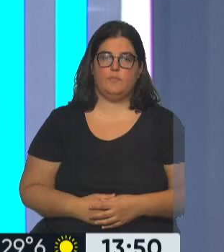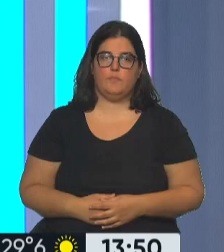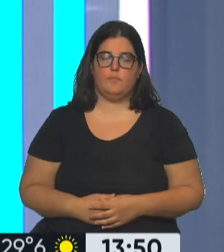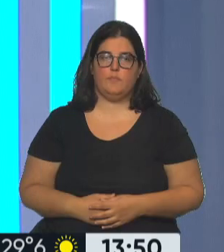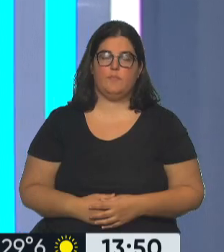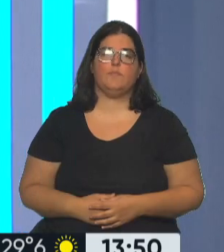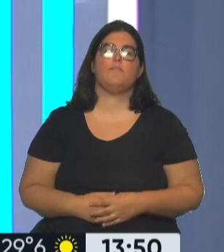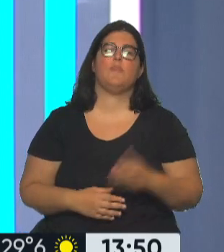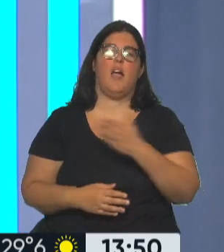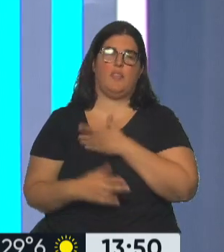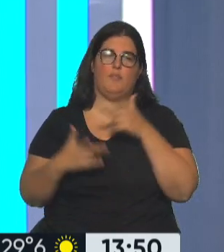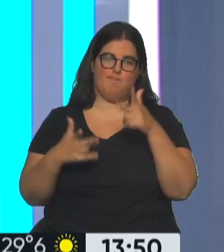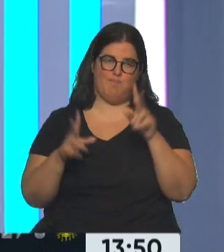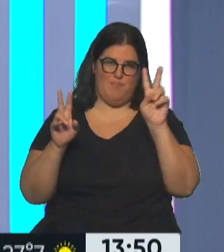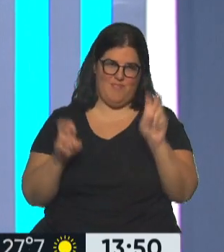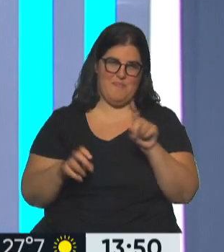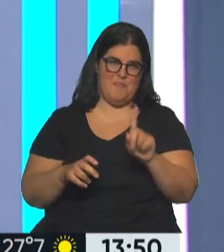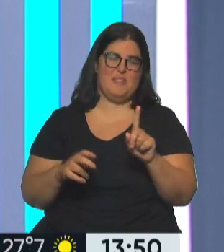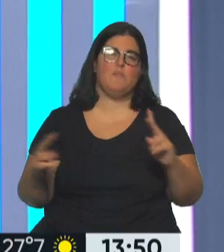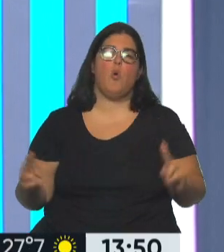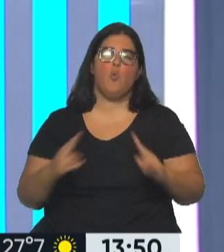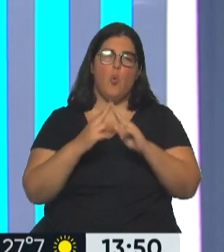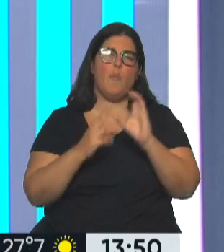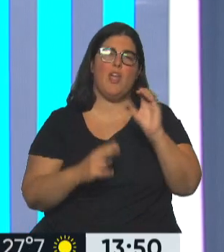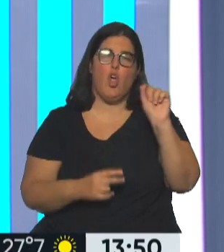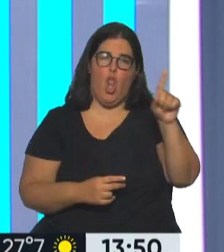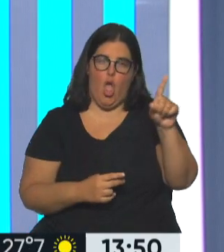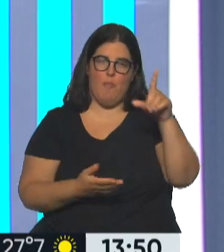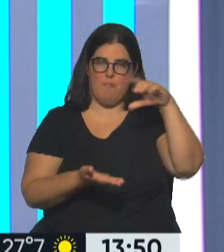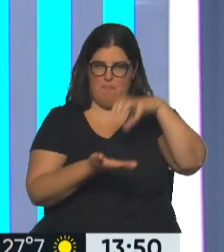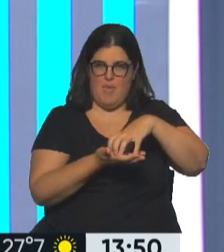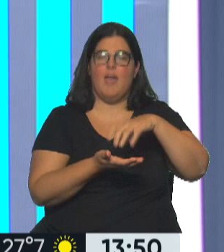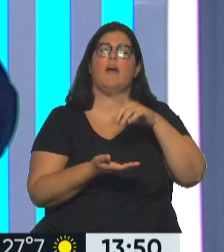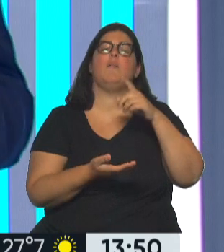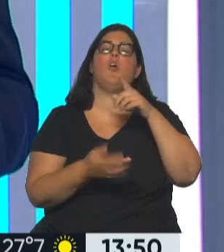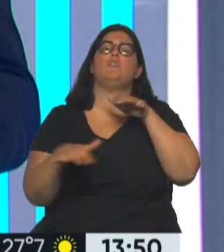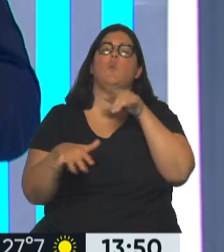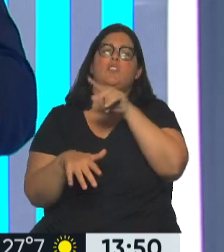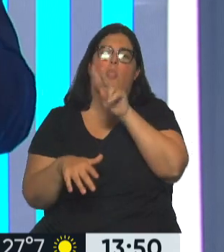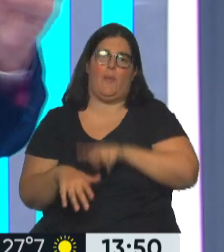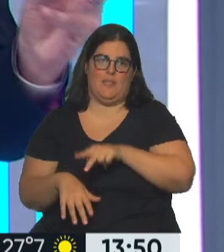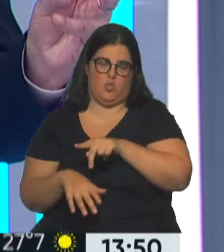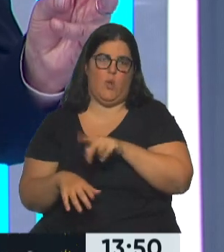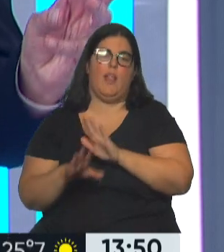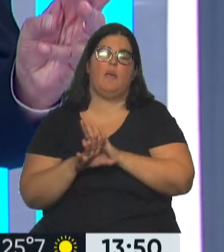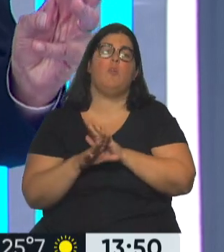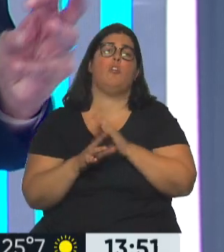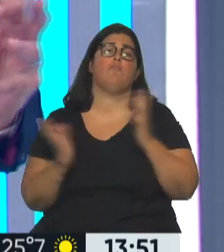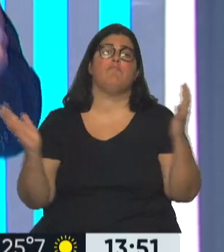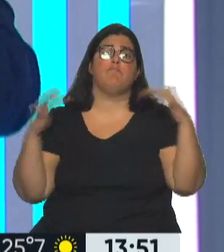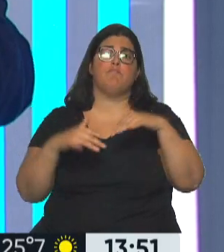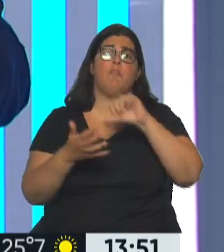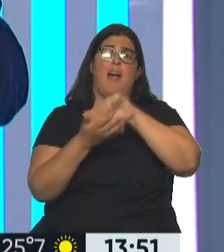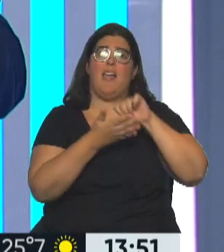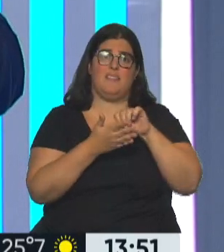El tema se lo habíamos adelantado, esta cumbre en Colombia, por la situación en Venezuela, la asistencia de representantes de varios